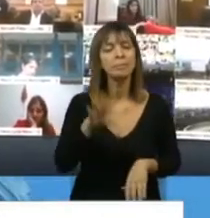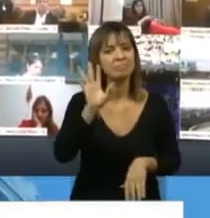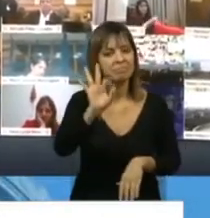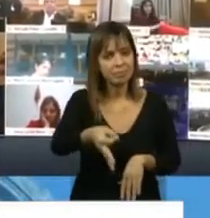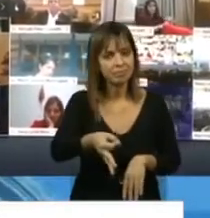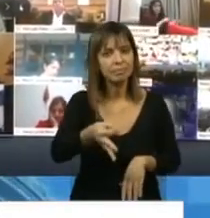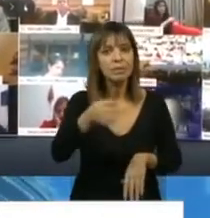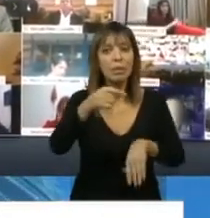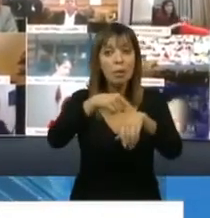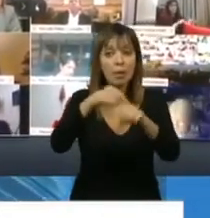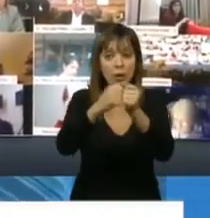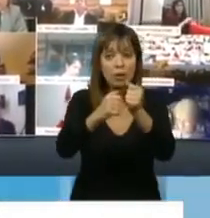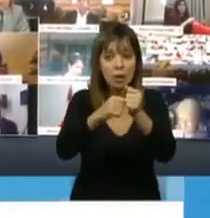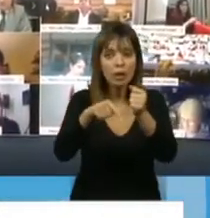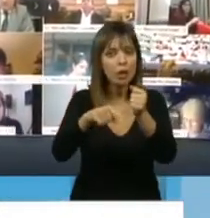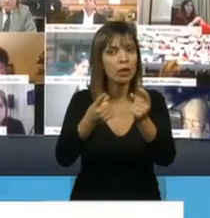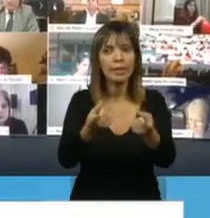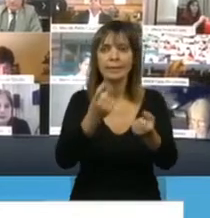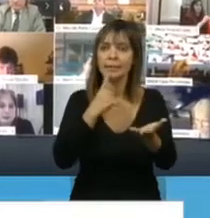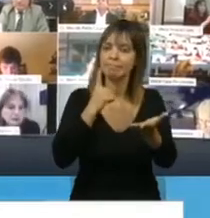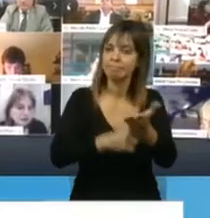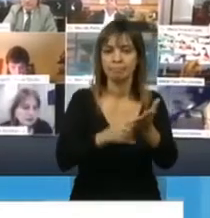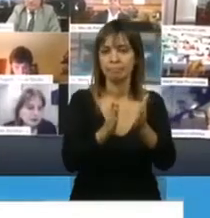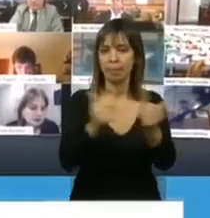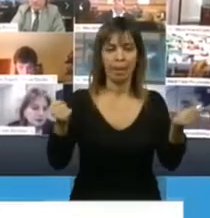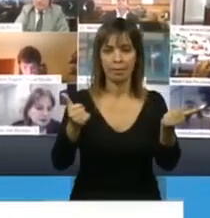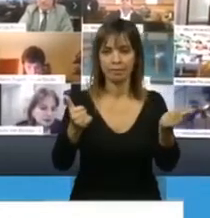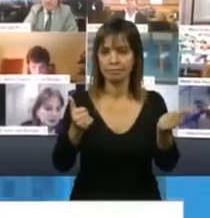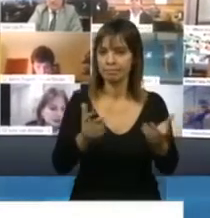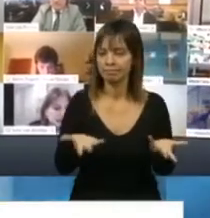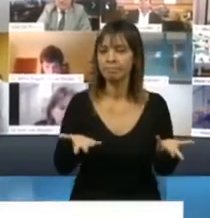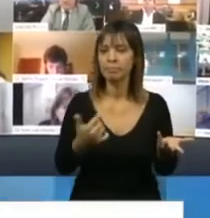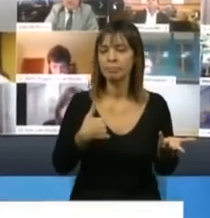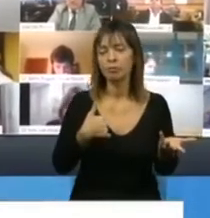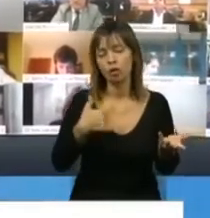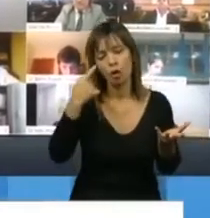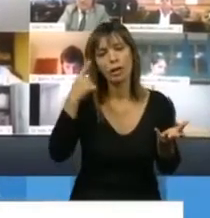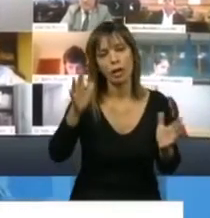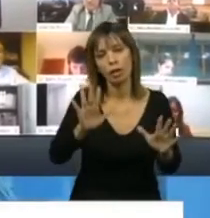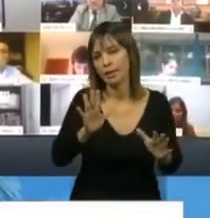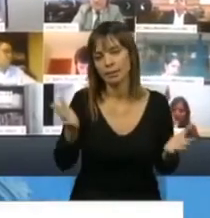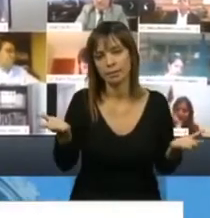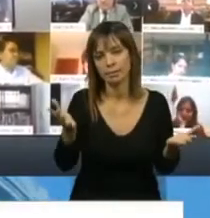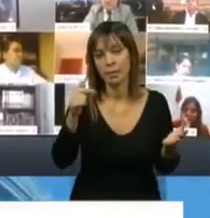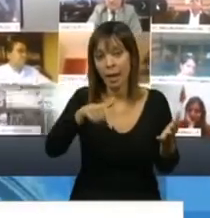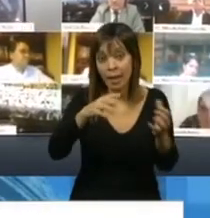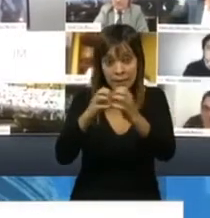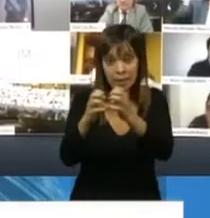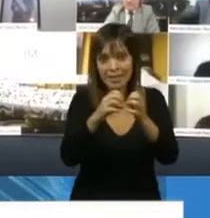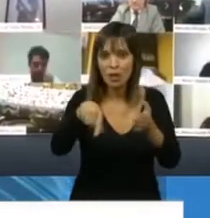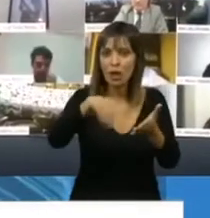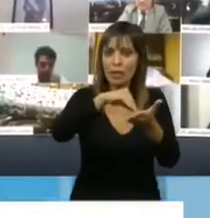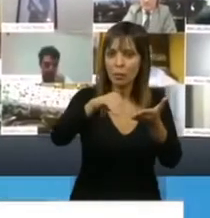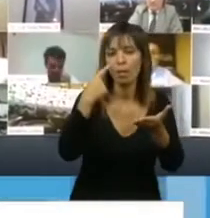históricos necesitan de decisiones que estén a la altura de las circunstancias. Yo sin dudas creo que esta sesión demuestra que la